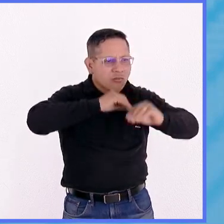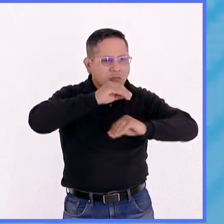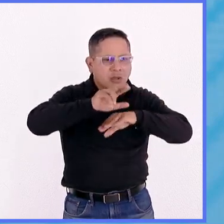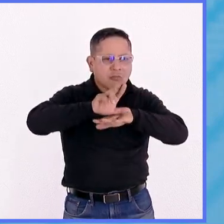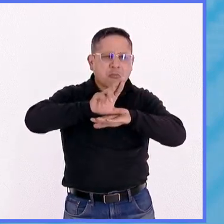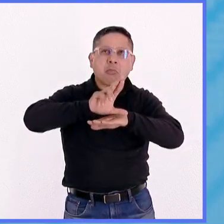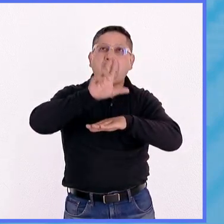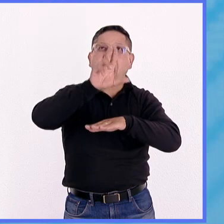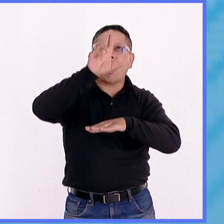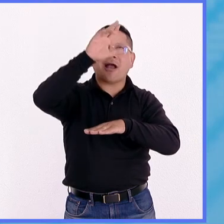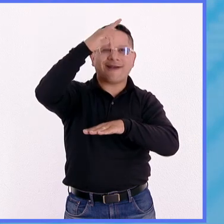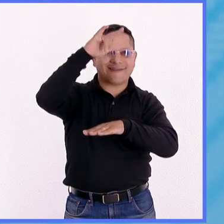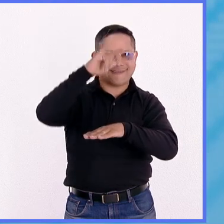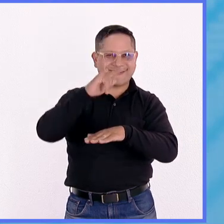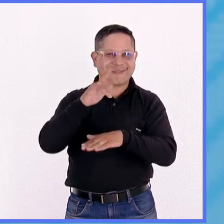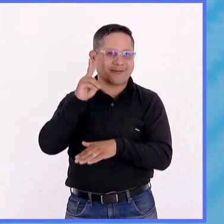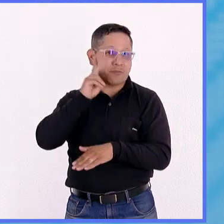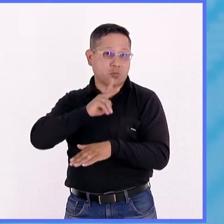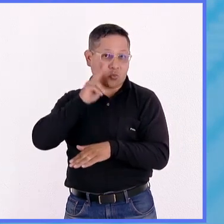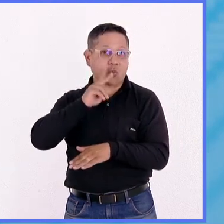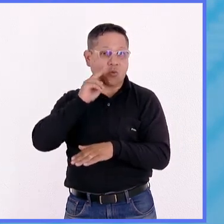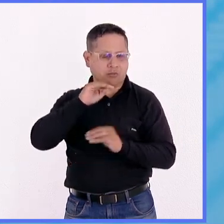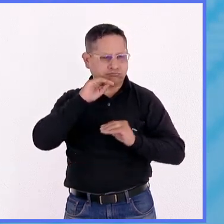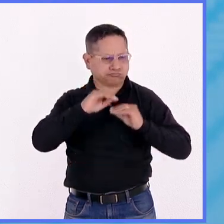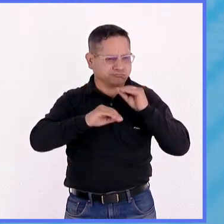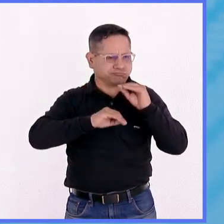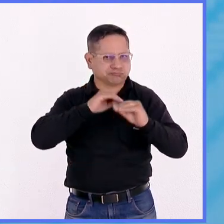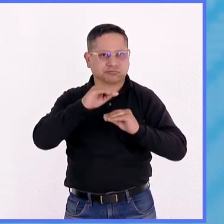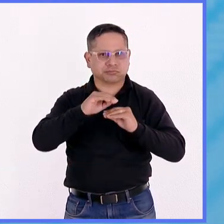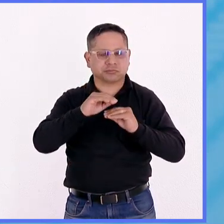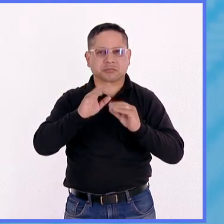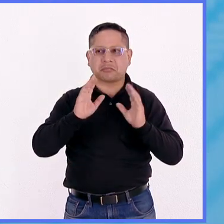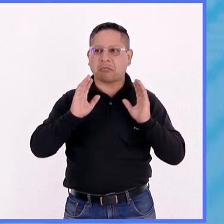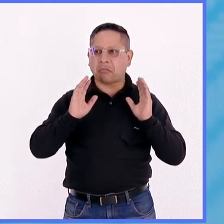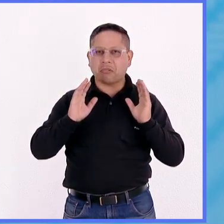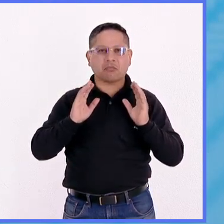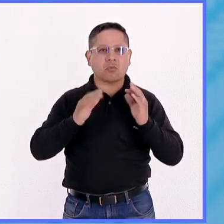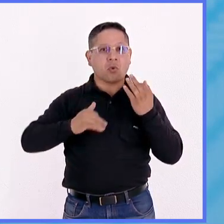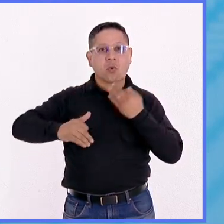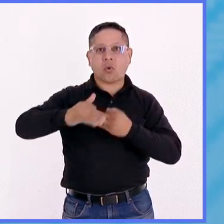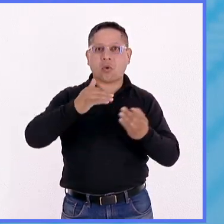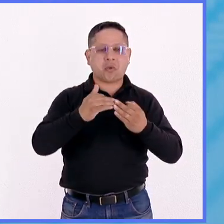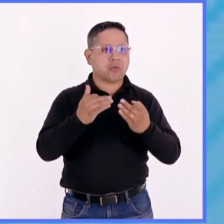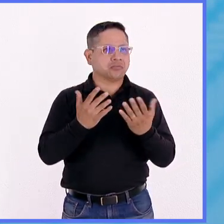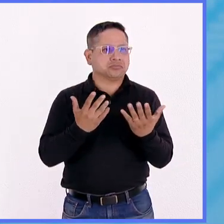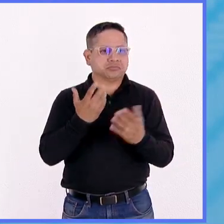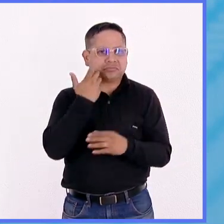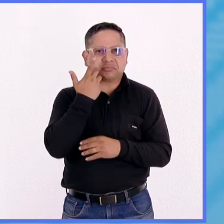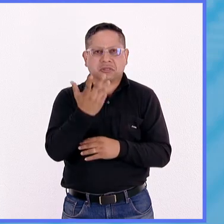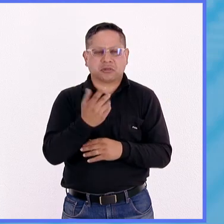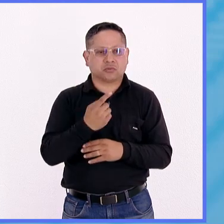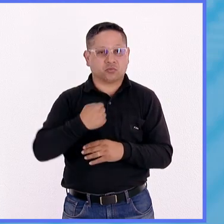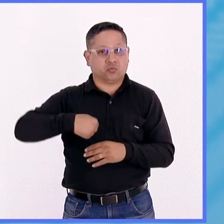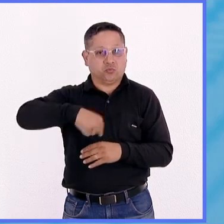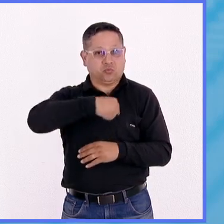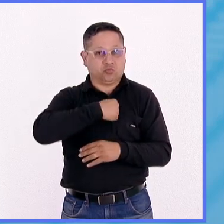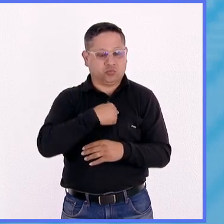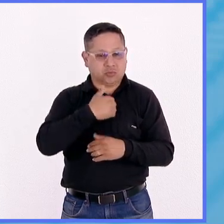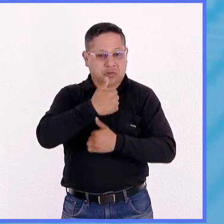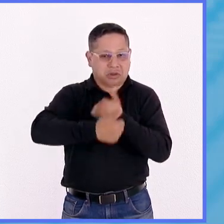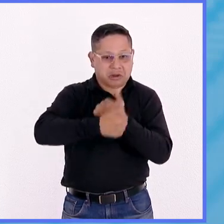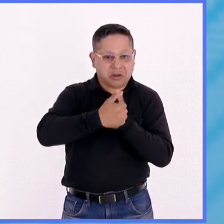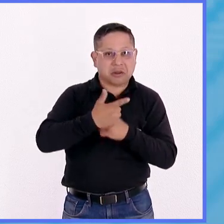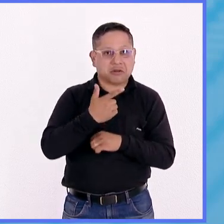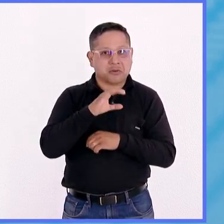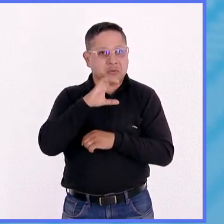los sistemas que conforman al satélite. Claro, y esto de la apertura a todas las disciplinas es porque supongo yo que todos tenemos el interés, la